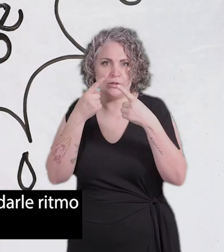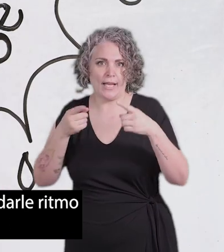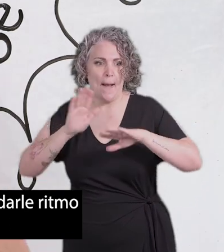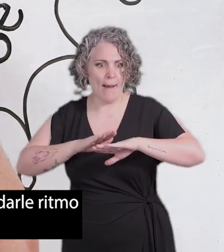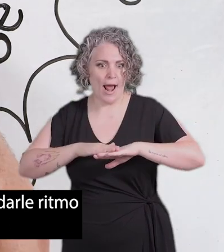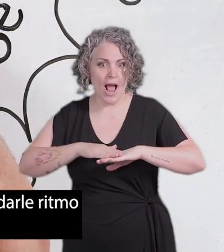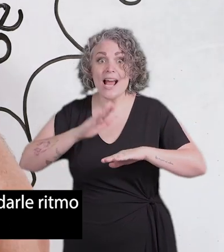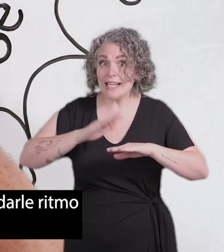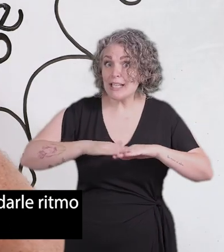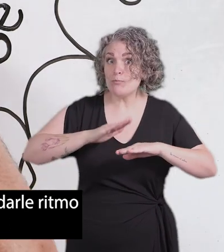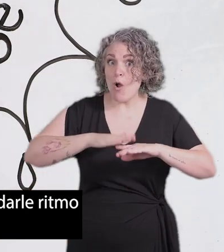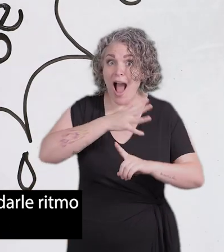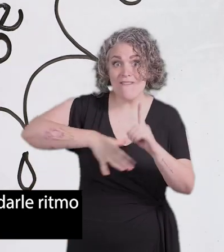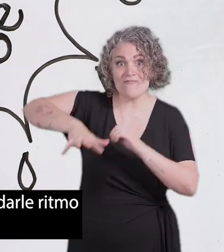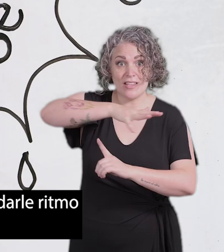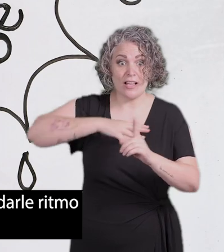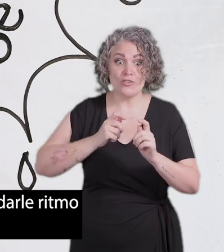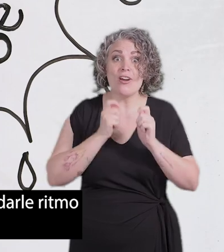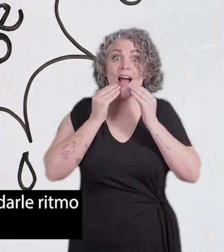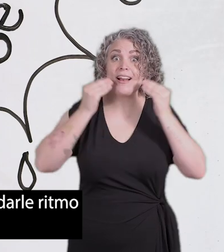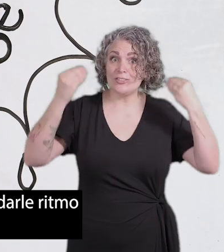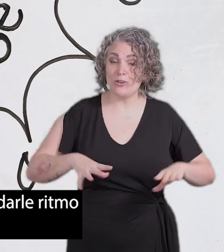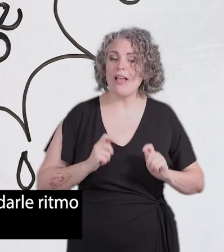darle ritmo y ambientación a la historia